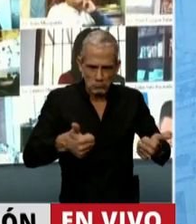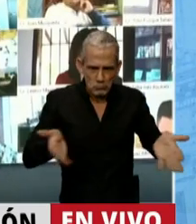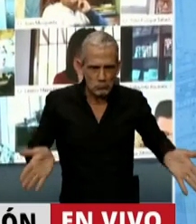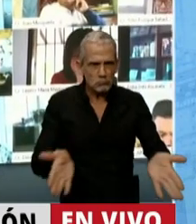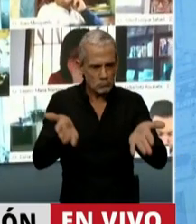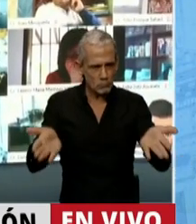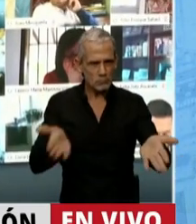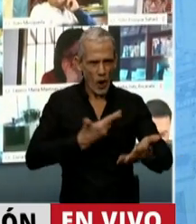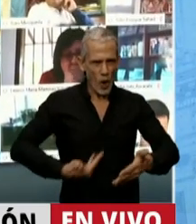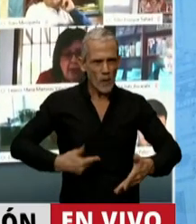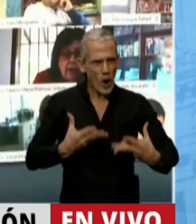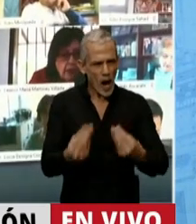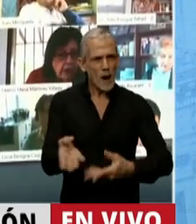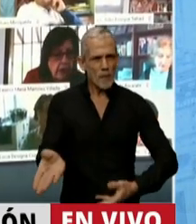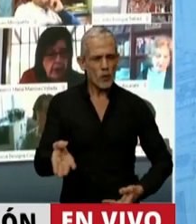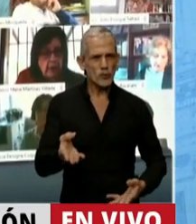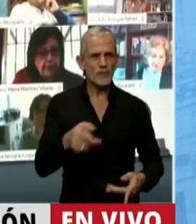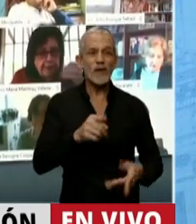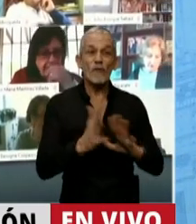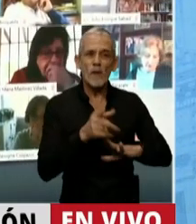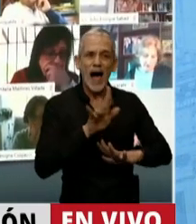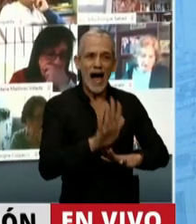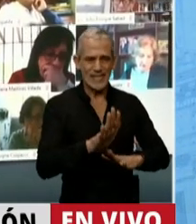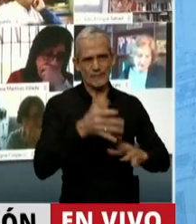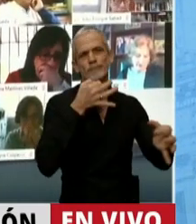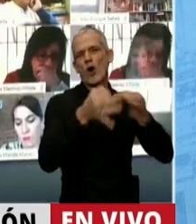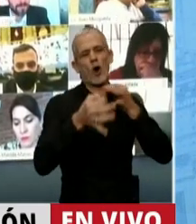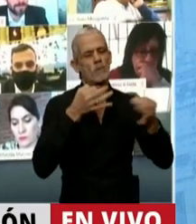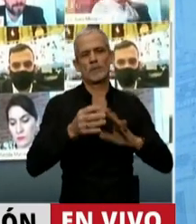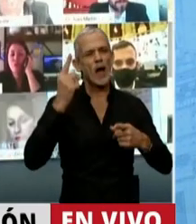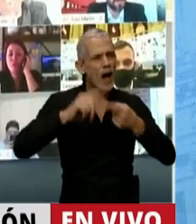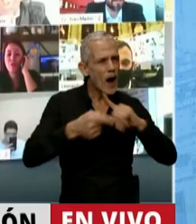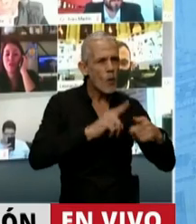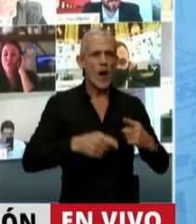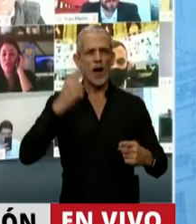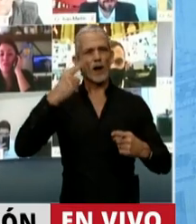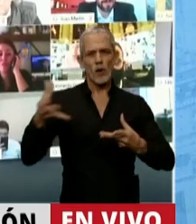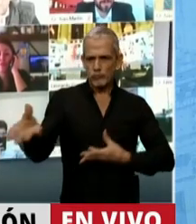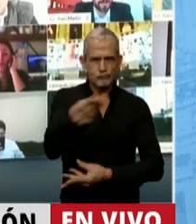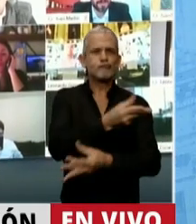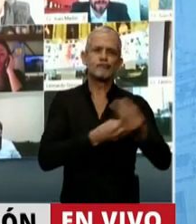efectivamente el camino siempre va a seguir siendo el diálogo, la coordinación, la cooperación.